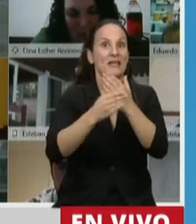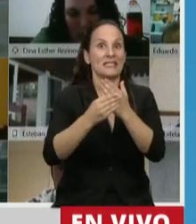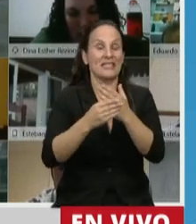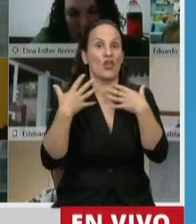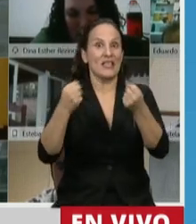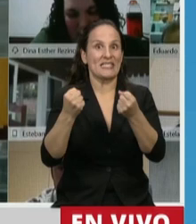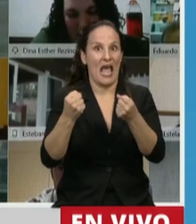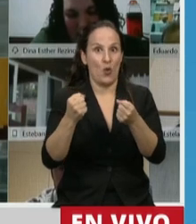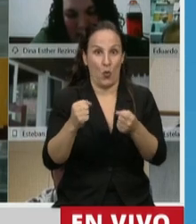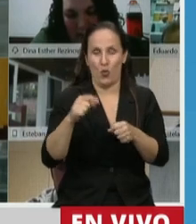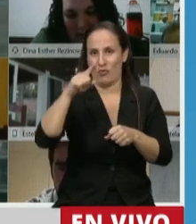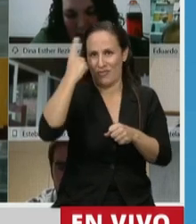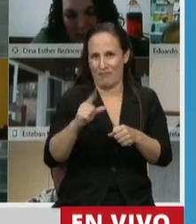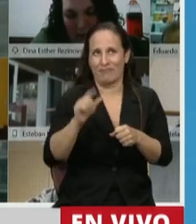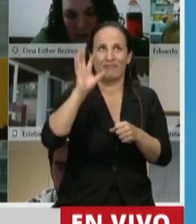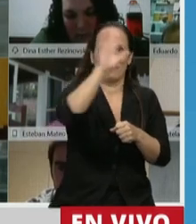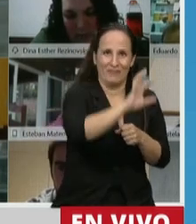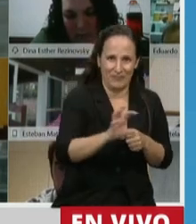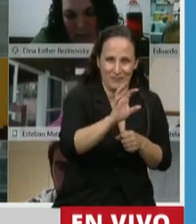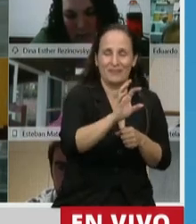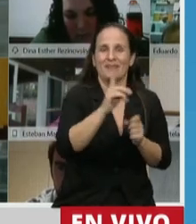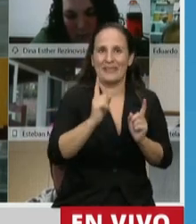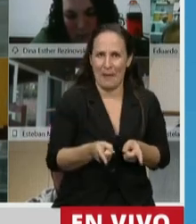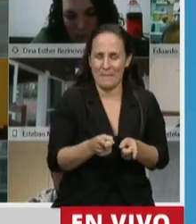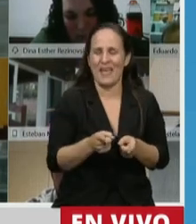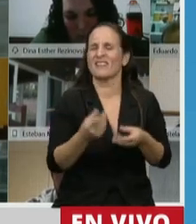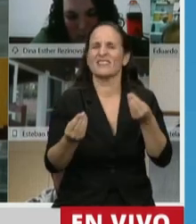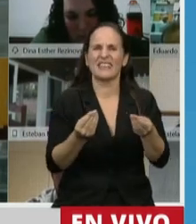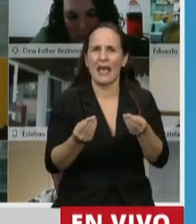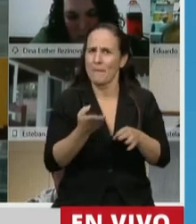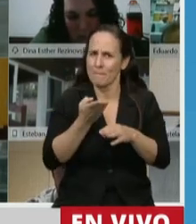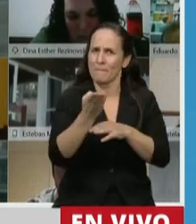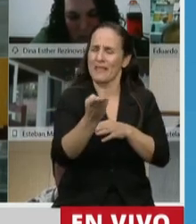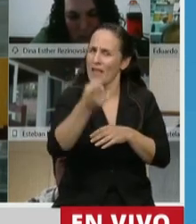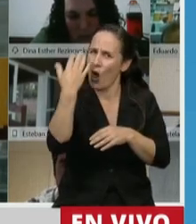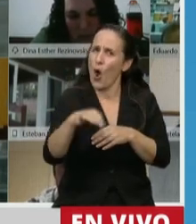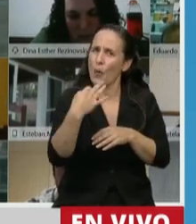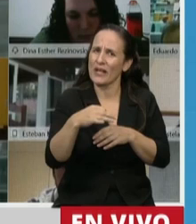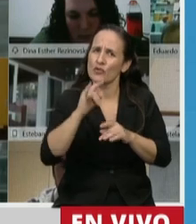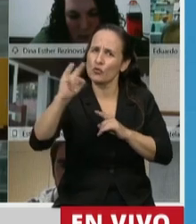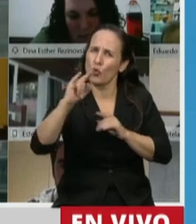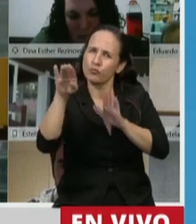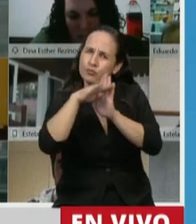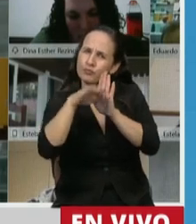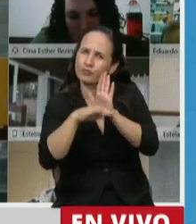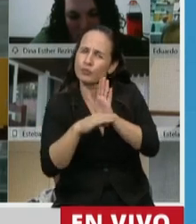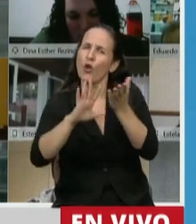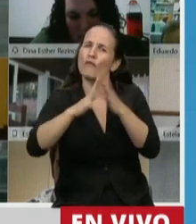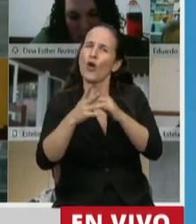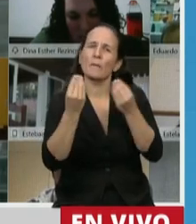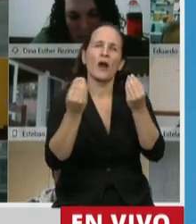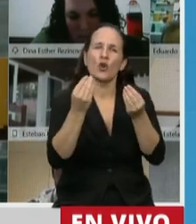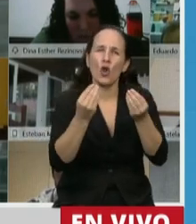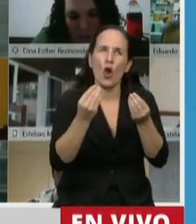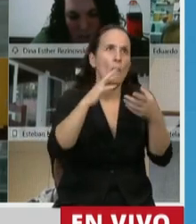salud de cada una de las jurisdicciones, al Ministerio de Salud de la Nación la obligatoriedad de regular las plataformas, las